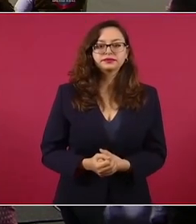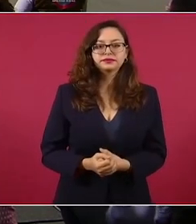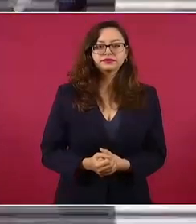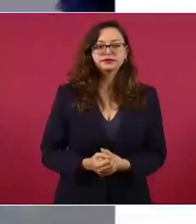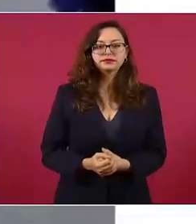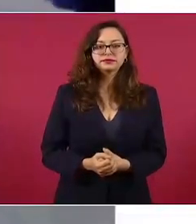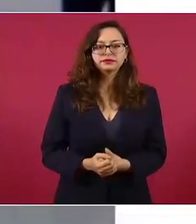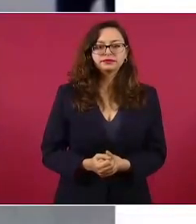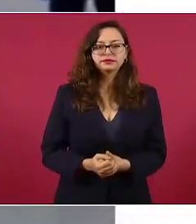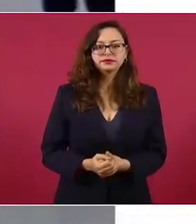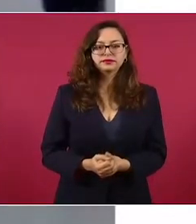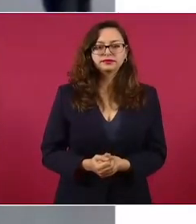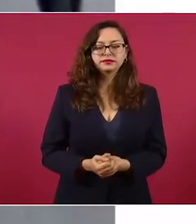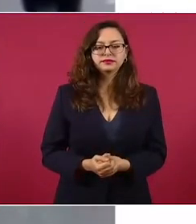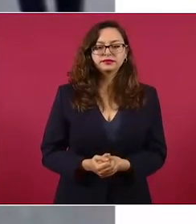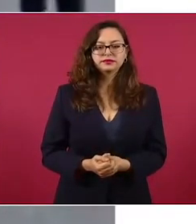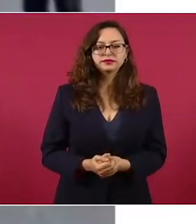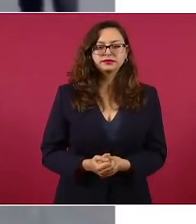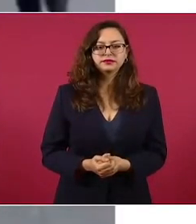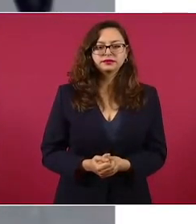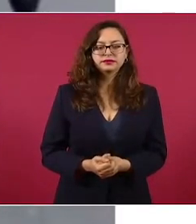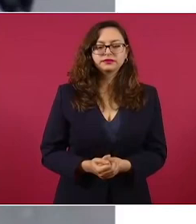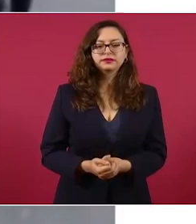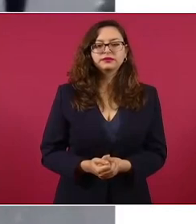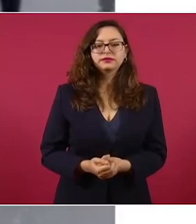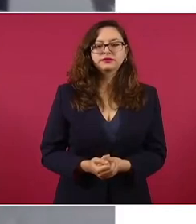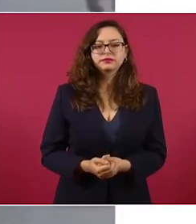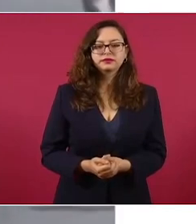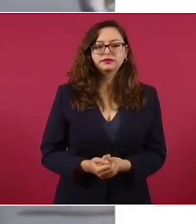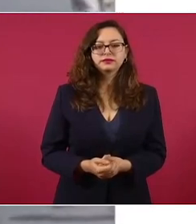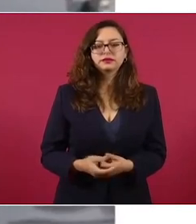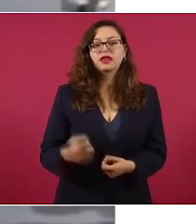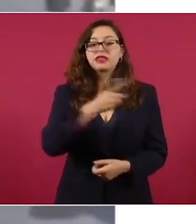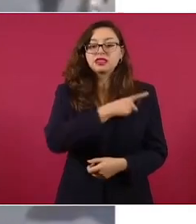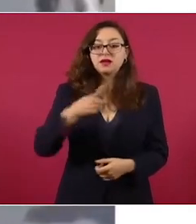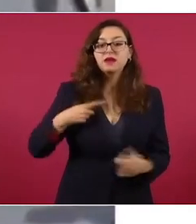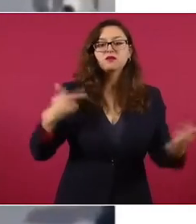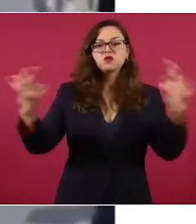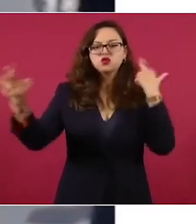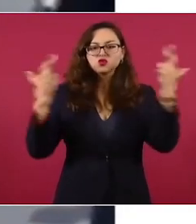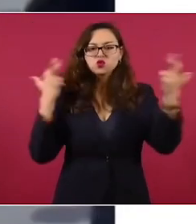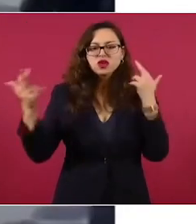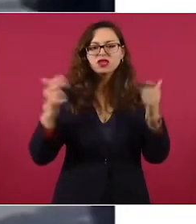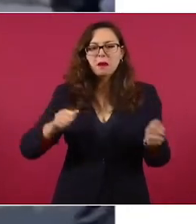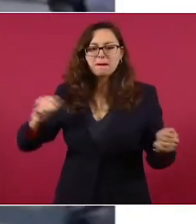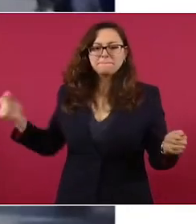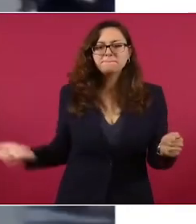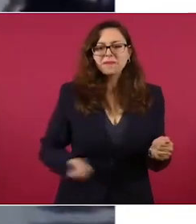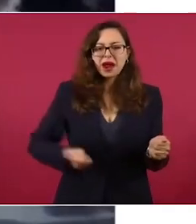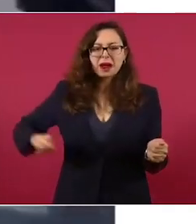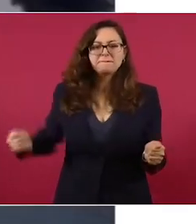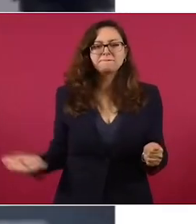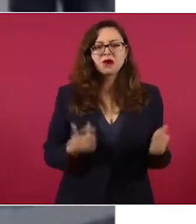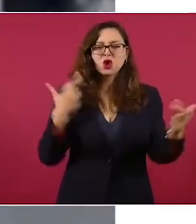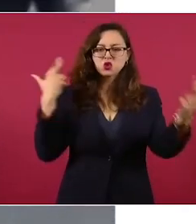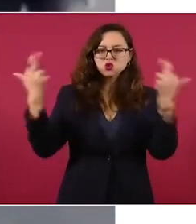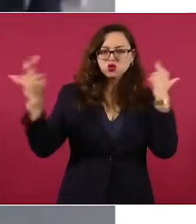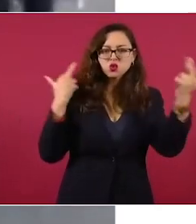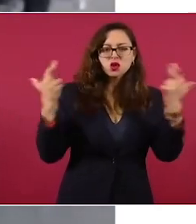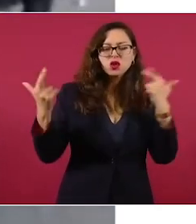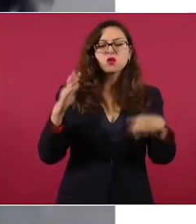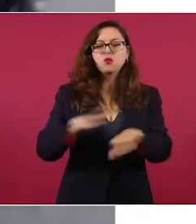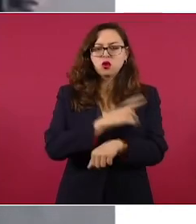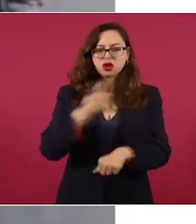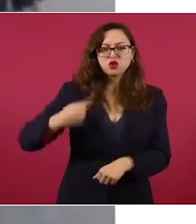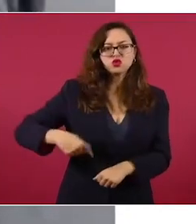Cucharolas, sartenes, cucharas, hay que hacer ruido compañeros, es nuestra descendencia la que está